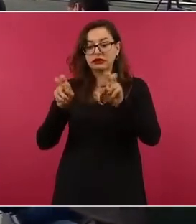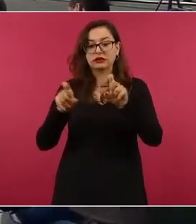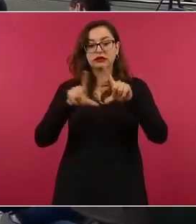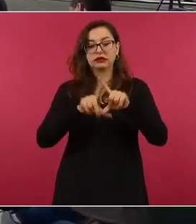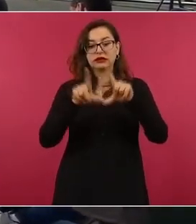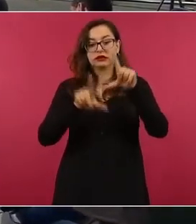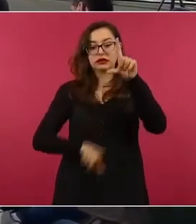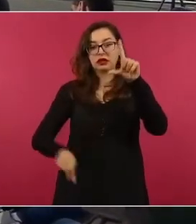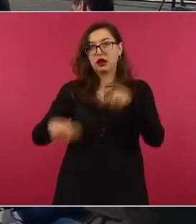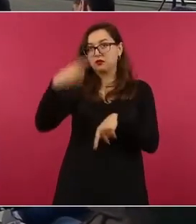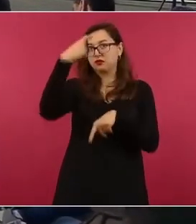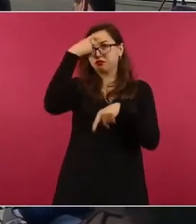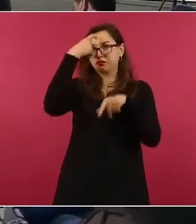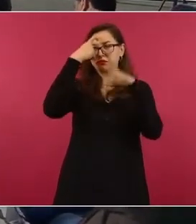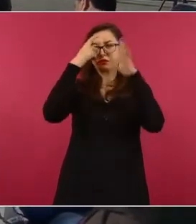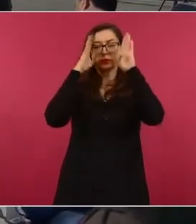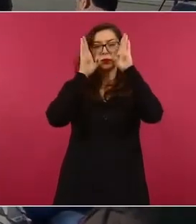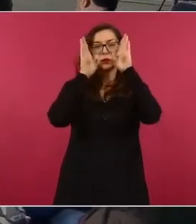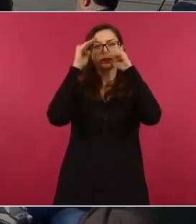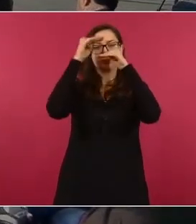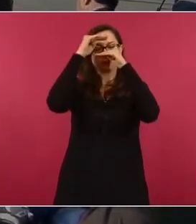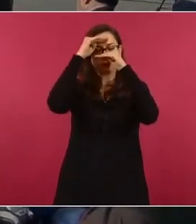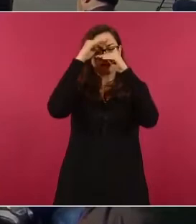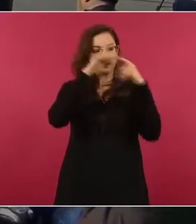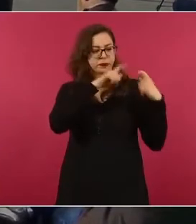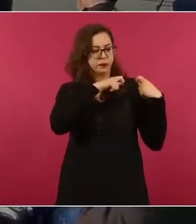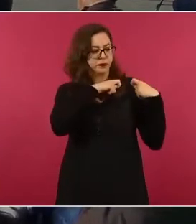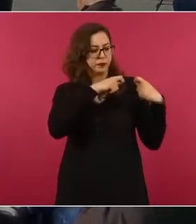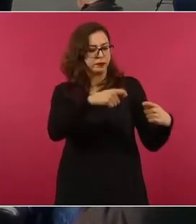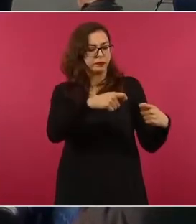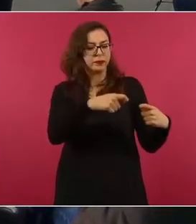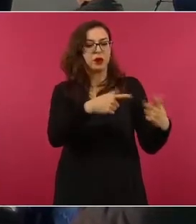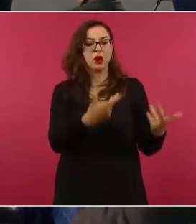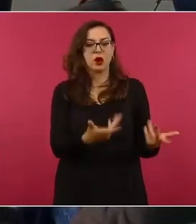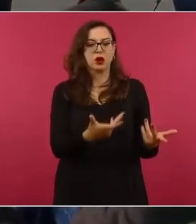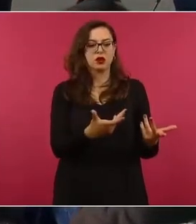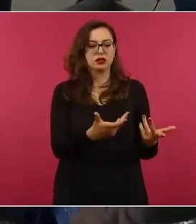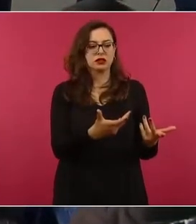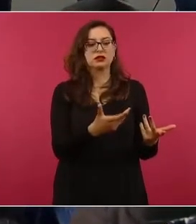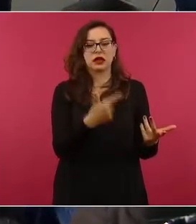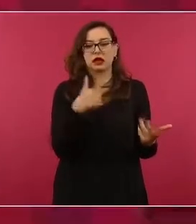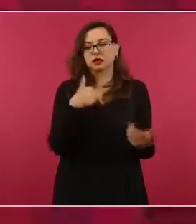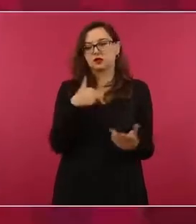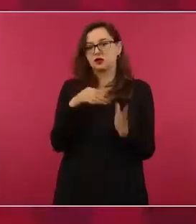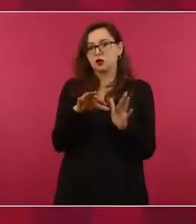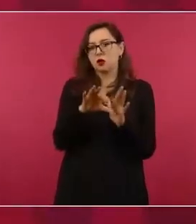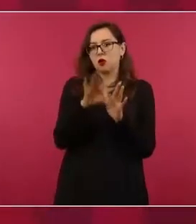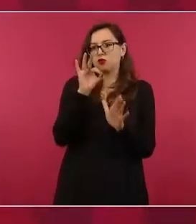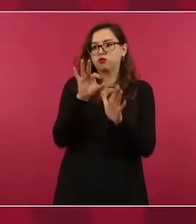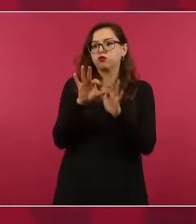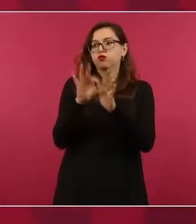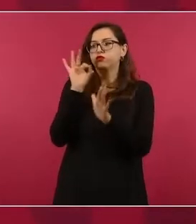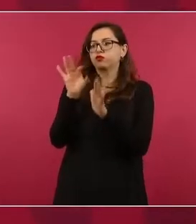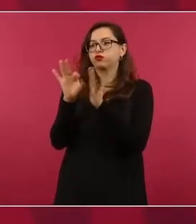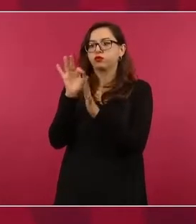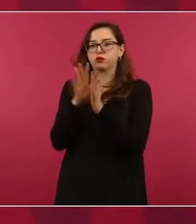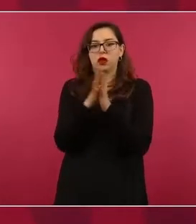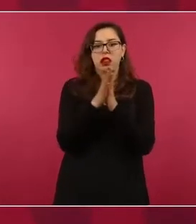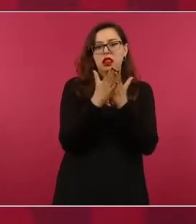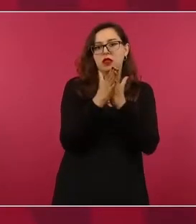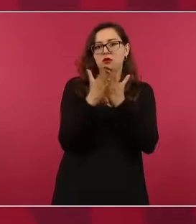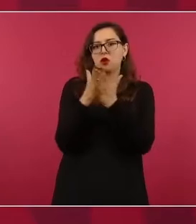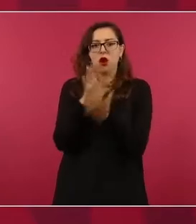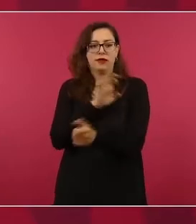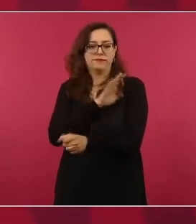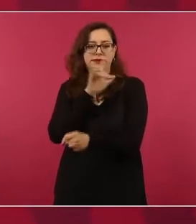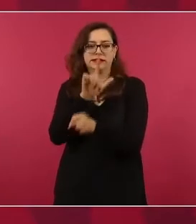sobre el pensamiento conservador en México, ya estoy apartando la bibliografía básica